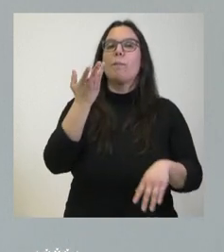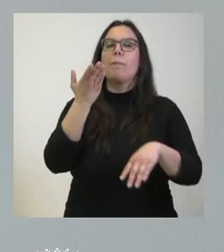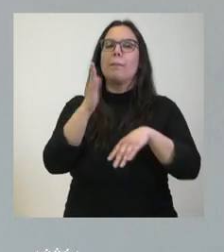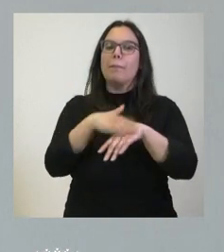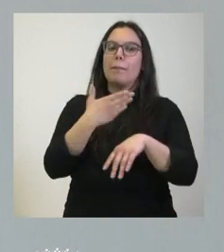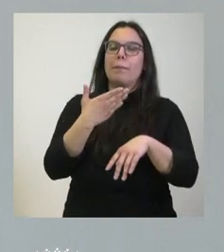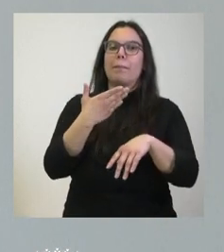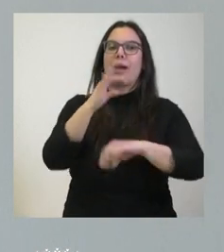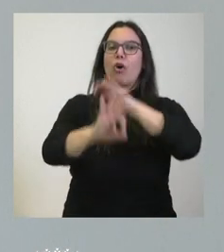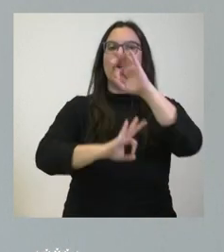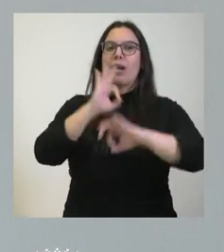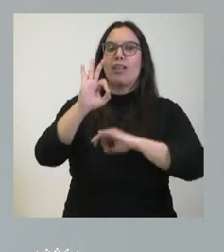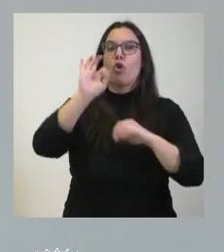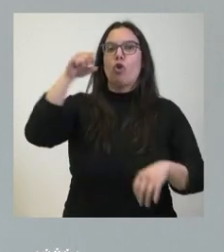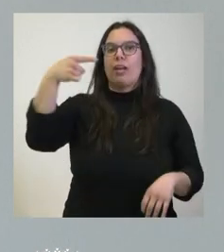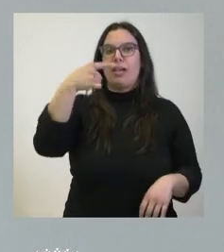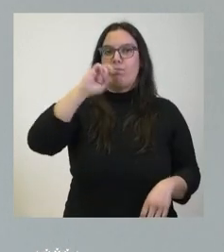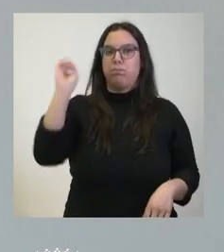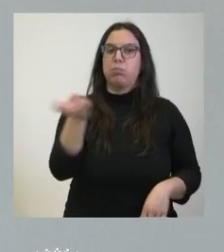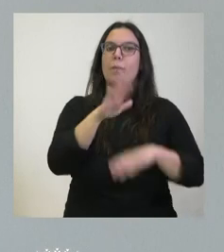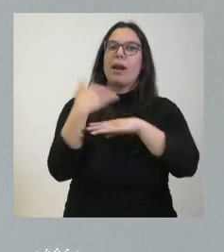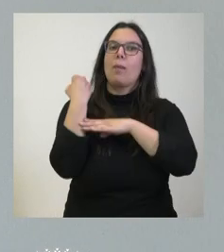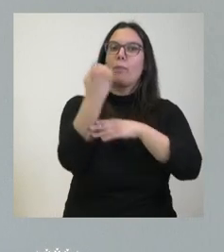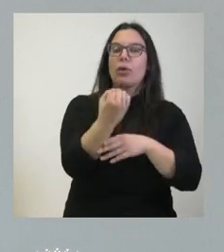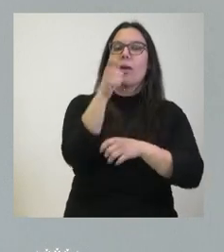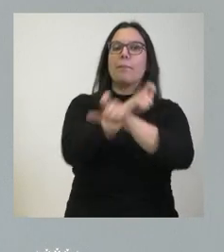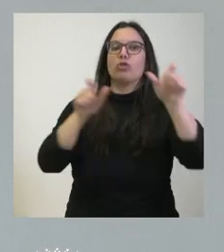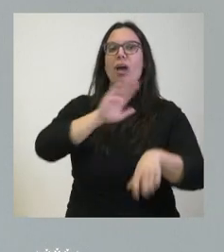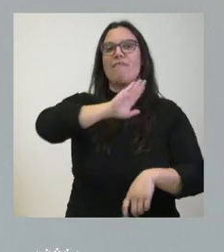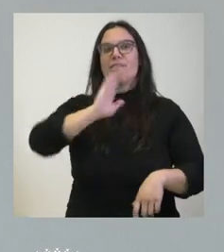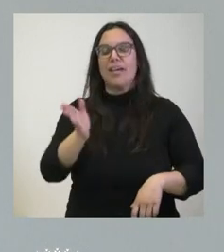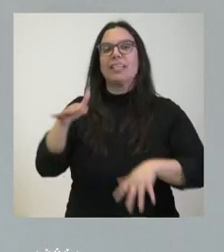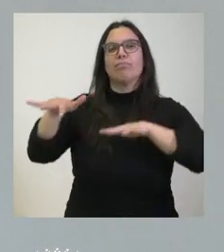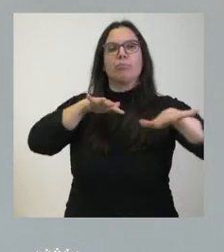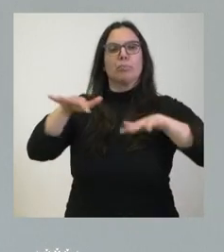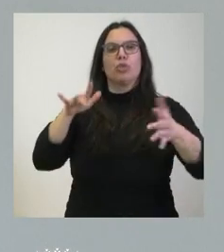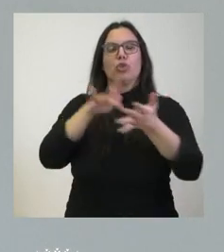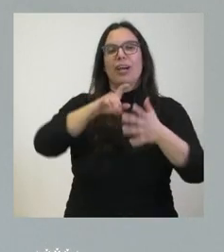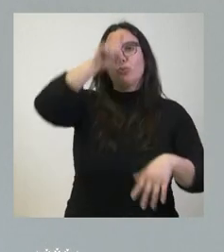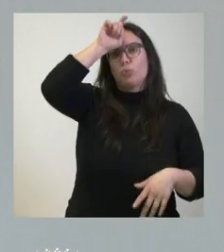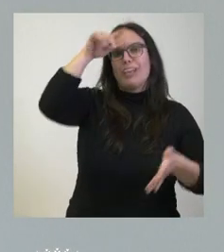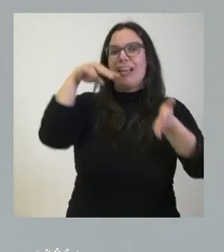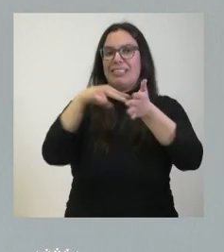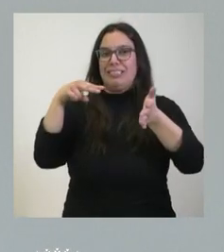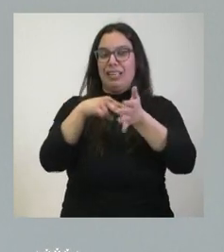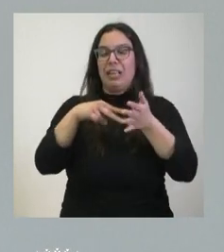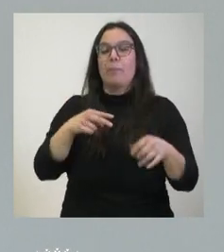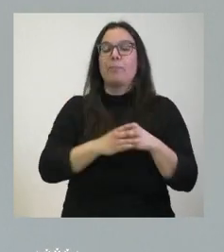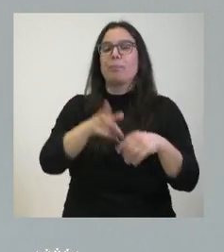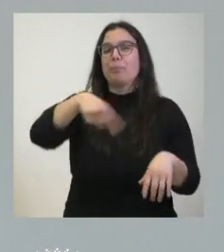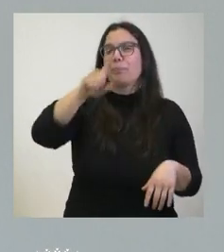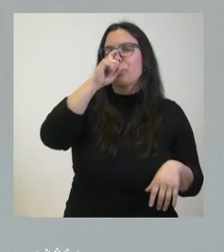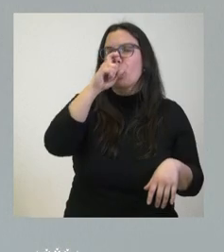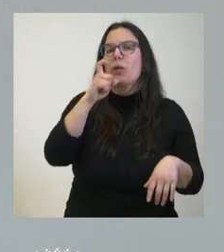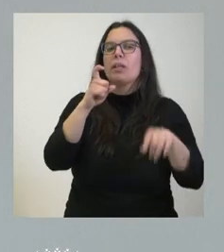organizaciones no gubernamentales con objeto de apoyar a los danificados por los terremotos sufridos en Turquía y Siria recordarán ustedes en